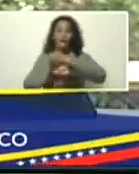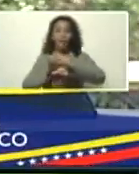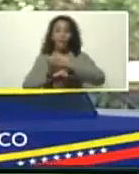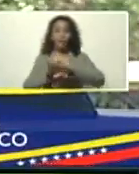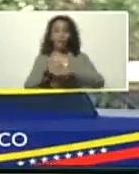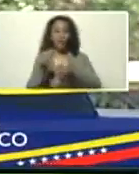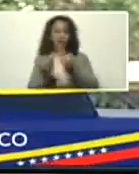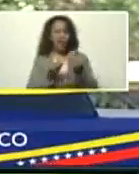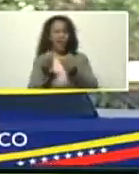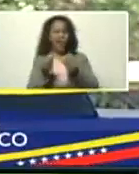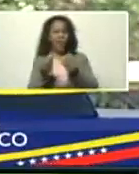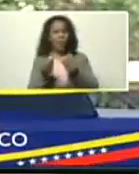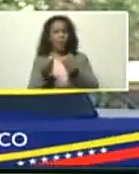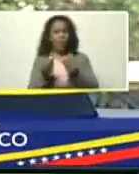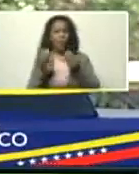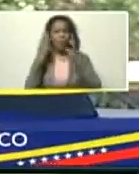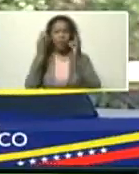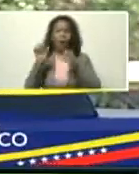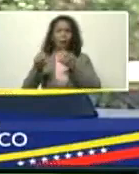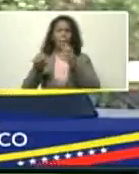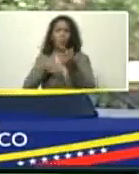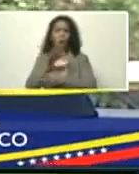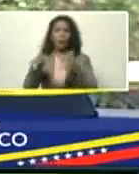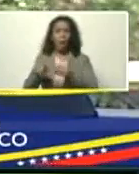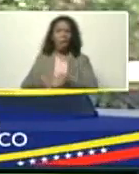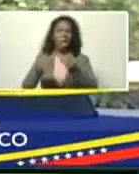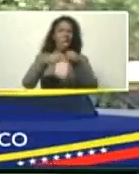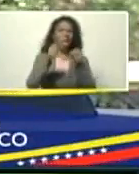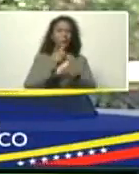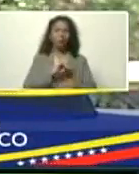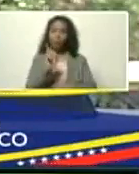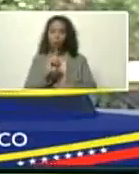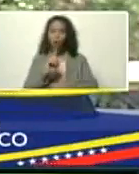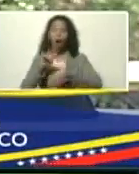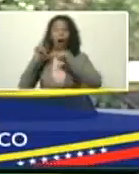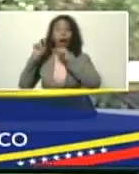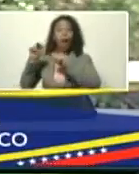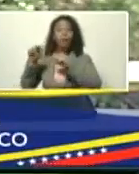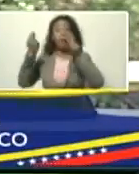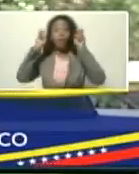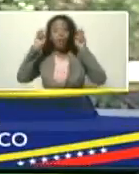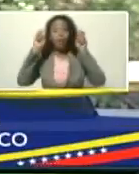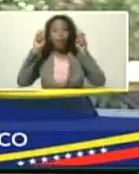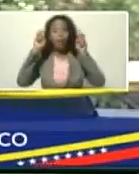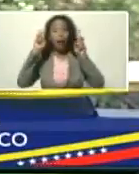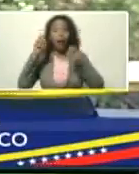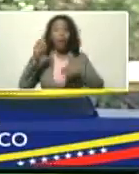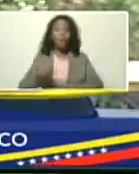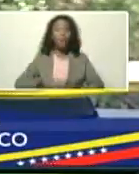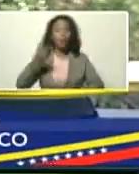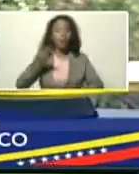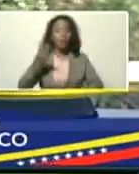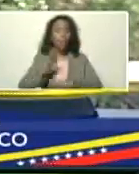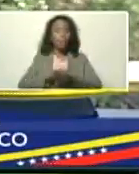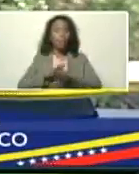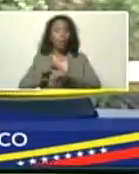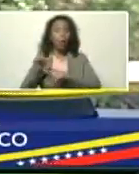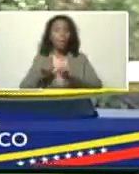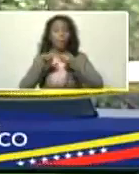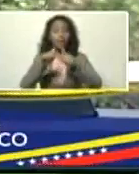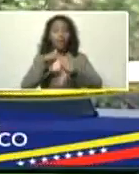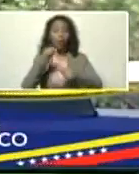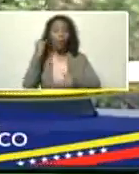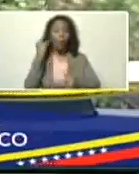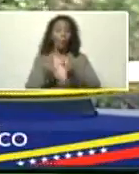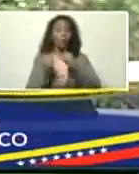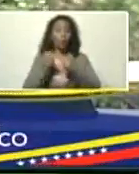como profetas del desastre, y no era así, ya eran elementos, que eran muy contundentes, empezando ya, la